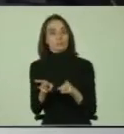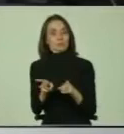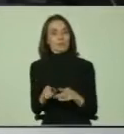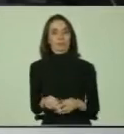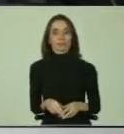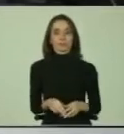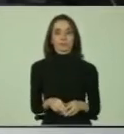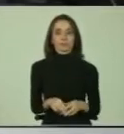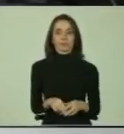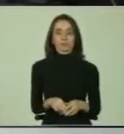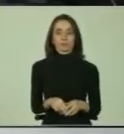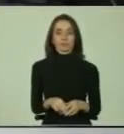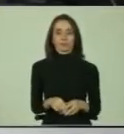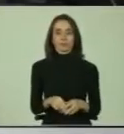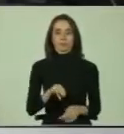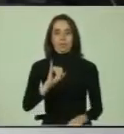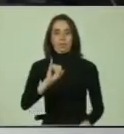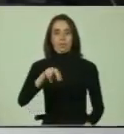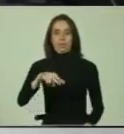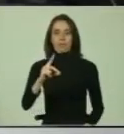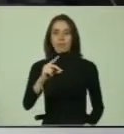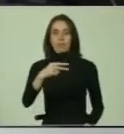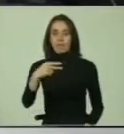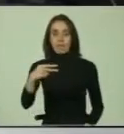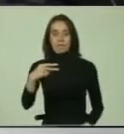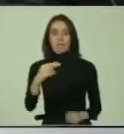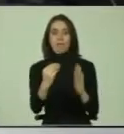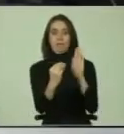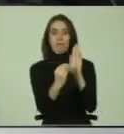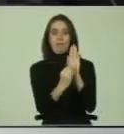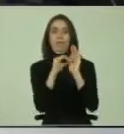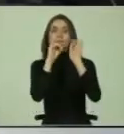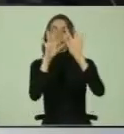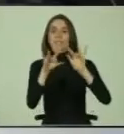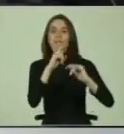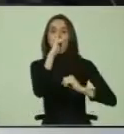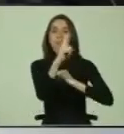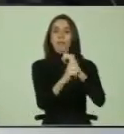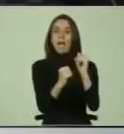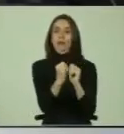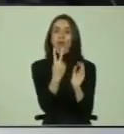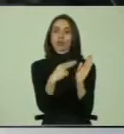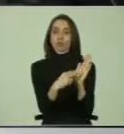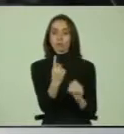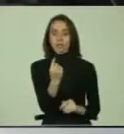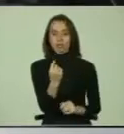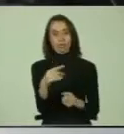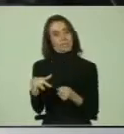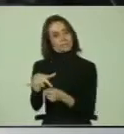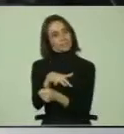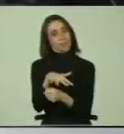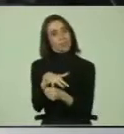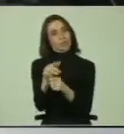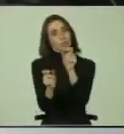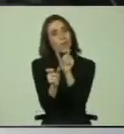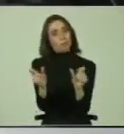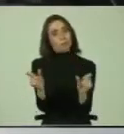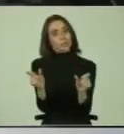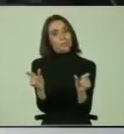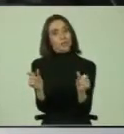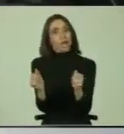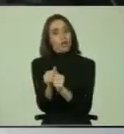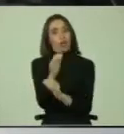relación a lo anterior, el INDH estableció en su informe anual 2011 que la situación de las personas con